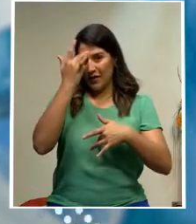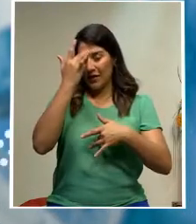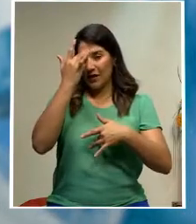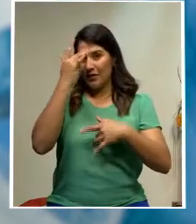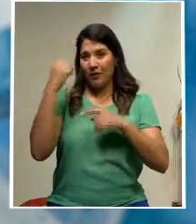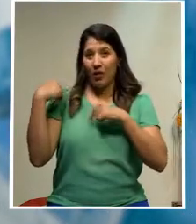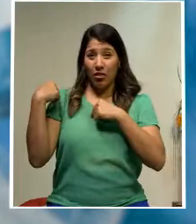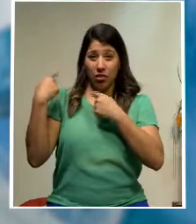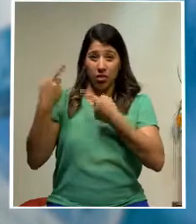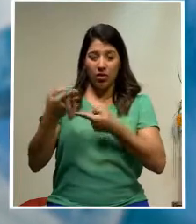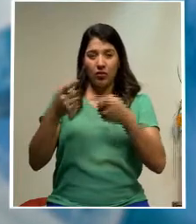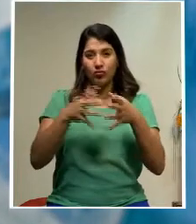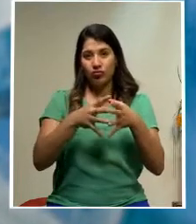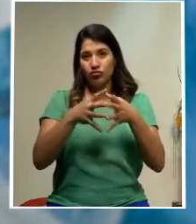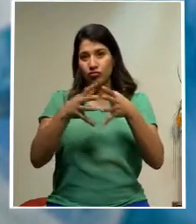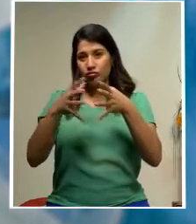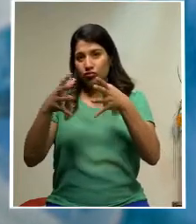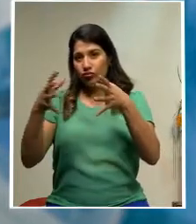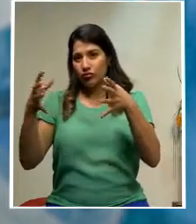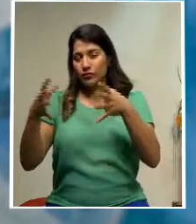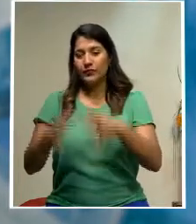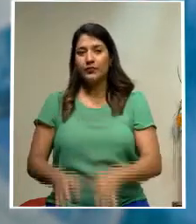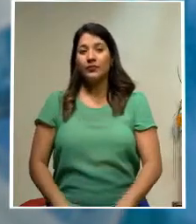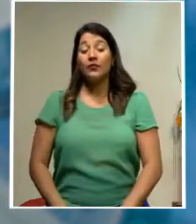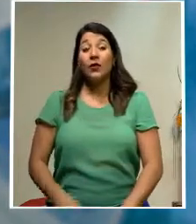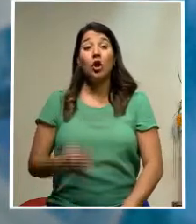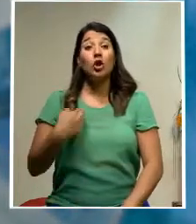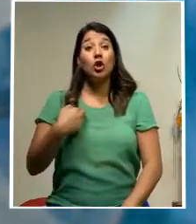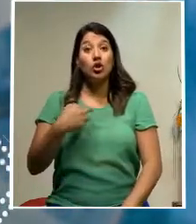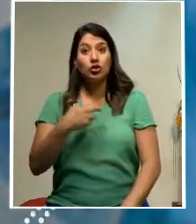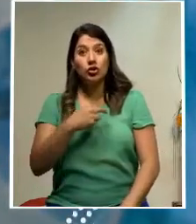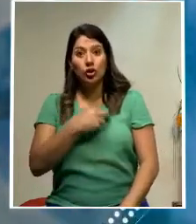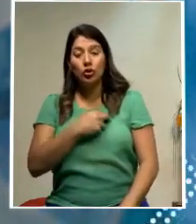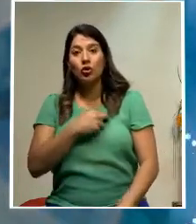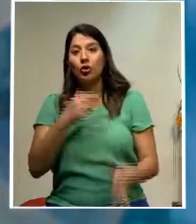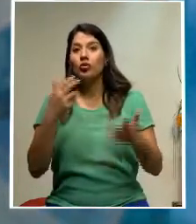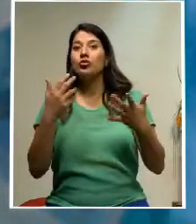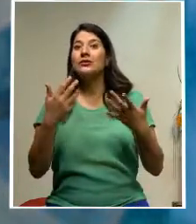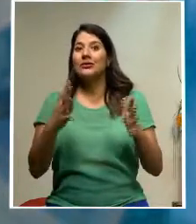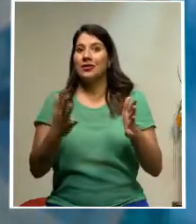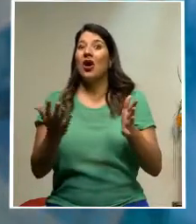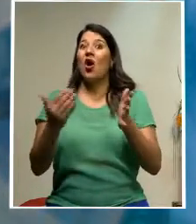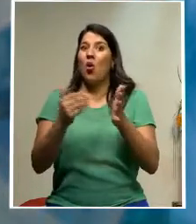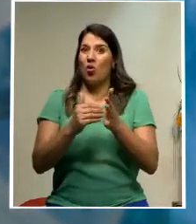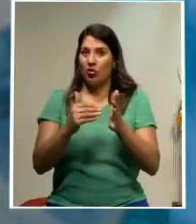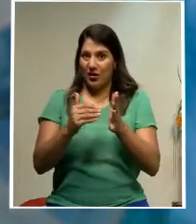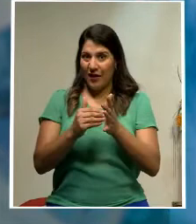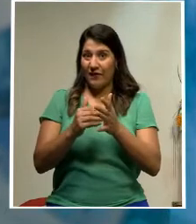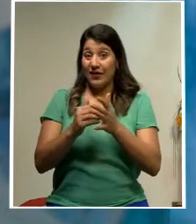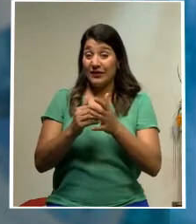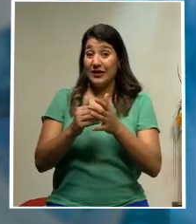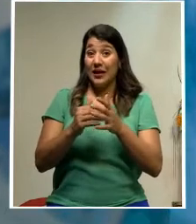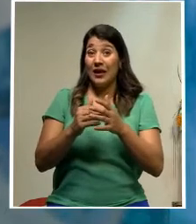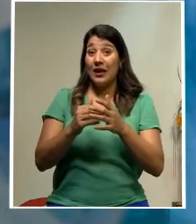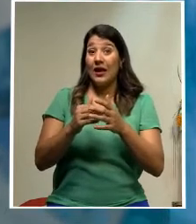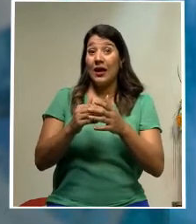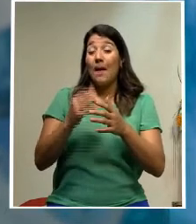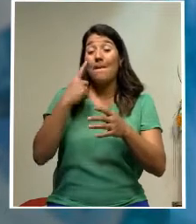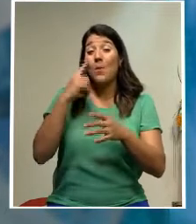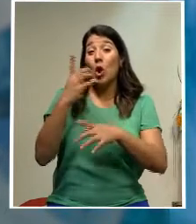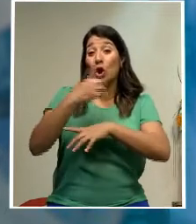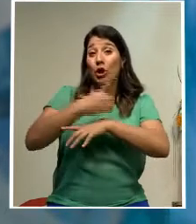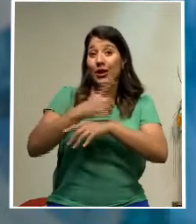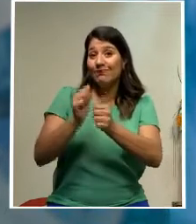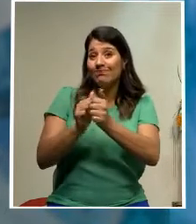subiendo día con día. Hemos vuelto a pasar la cifra de los 2.000 casos diarios. En